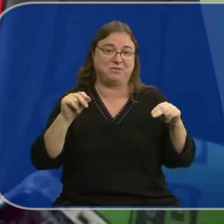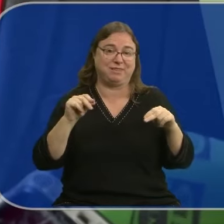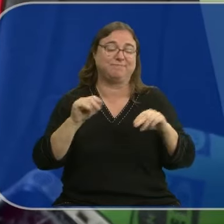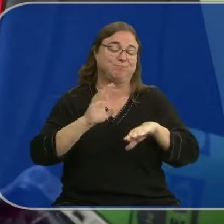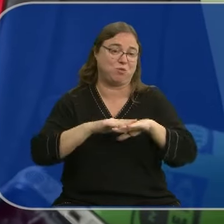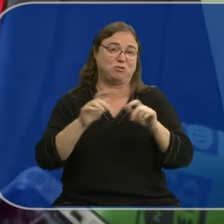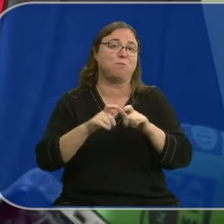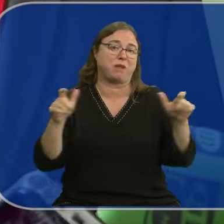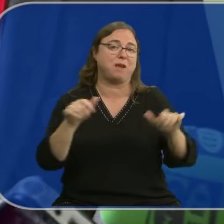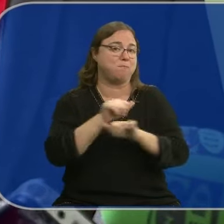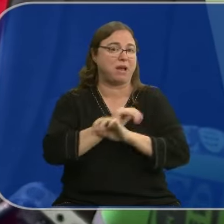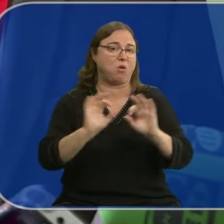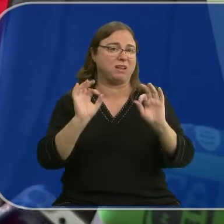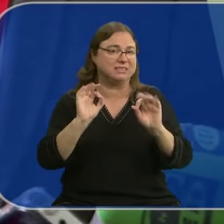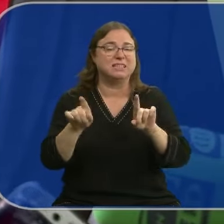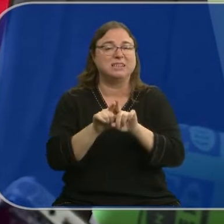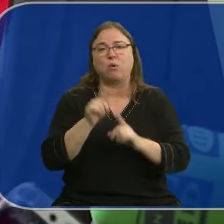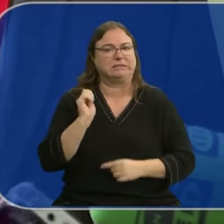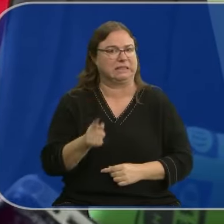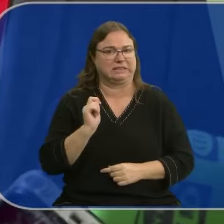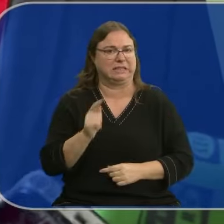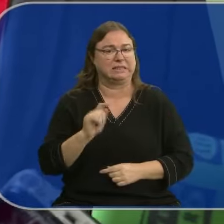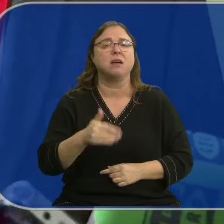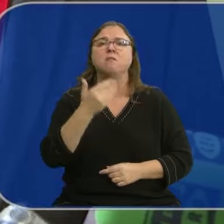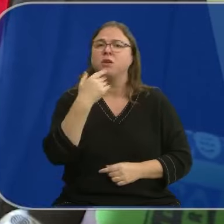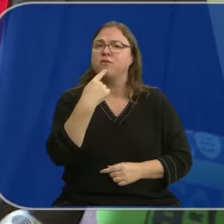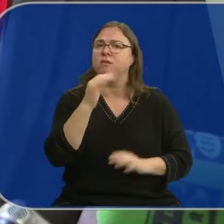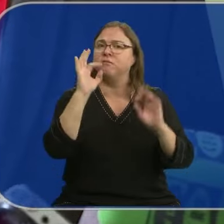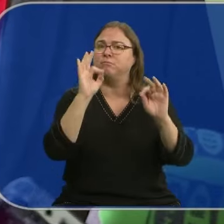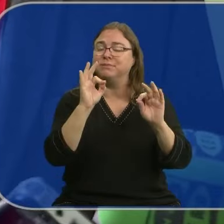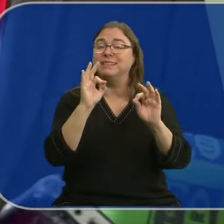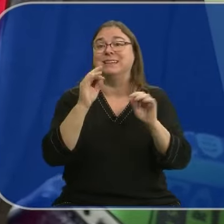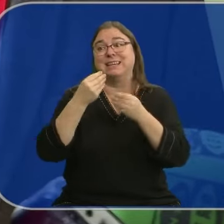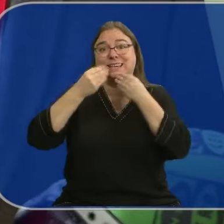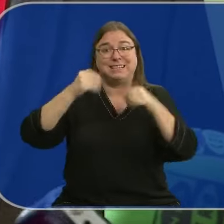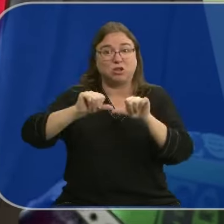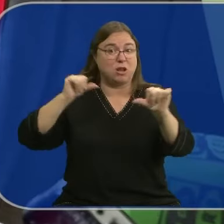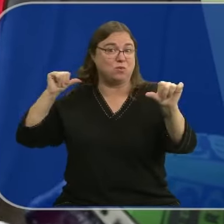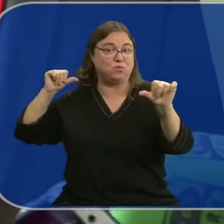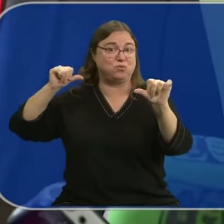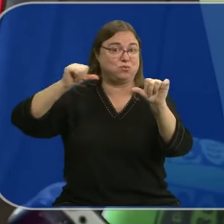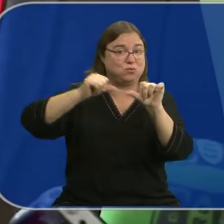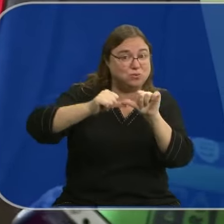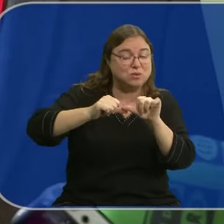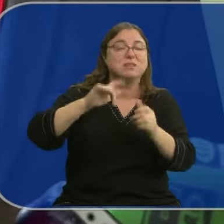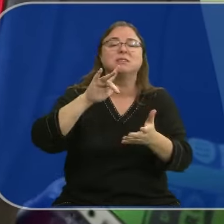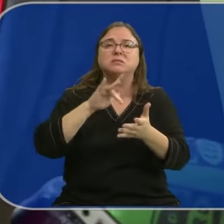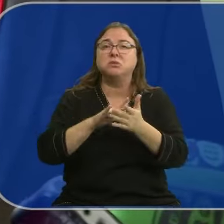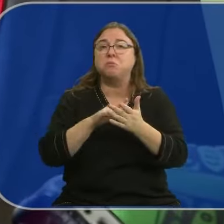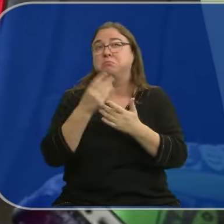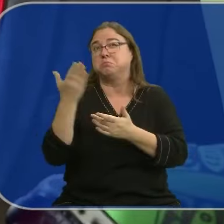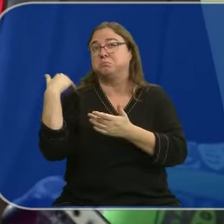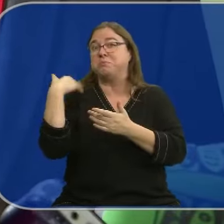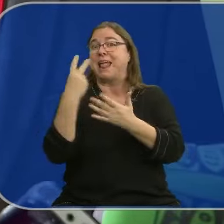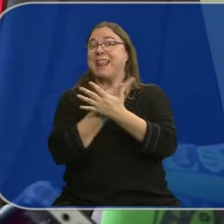se mantiene en esa parte habitual. Pero sí decir que dentro de la tendencia histórica de los últimos años, en los últimos